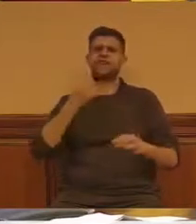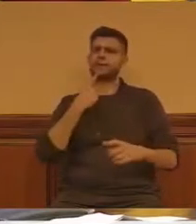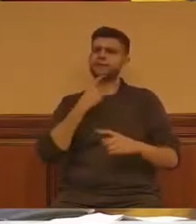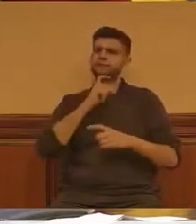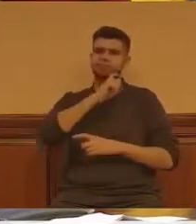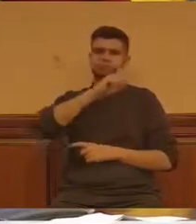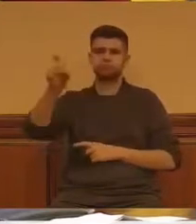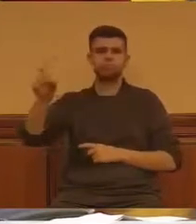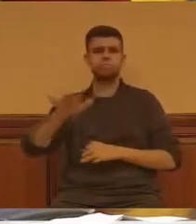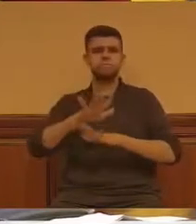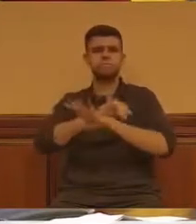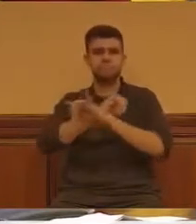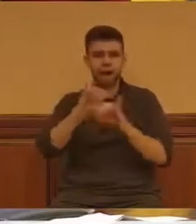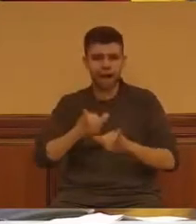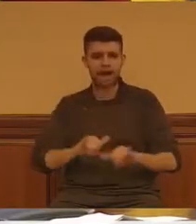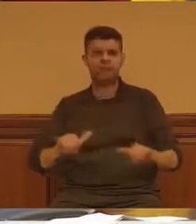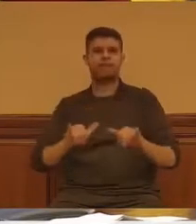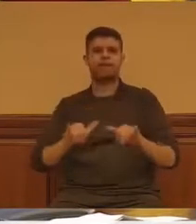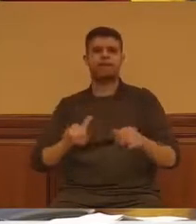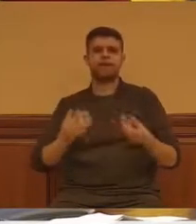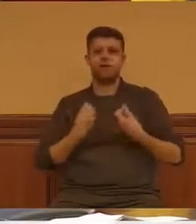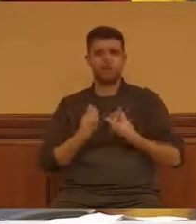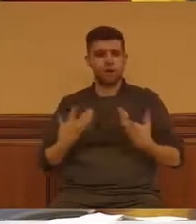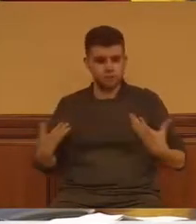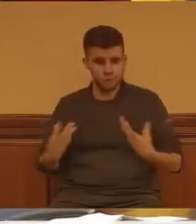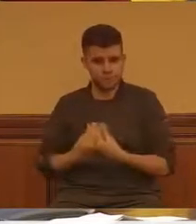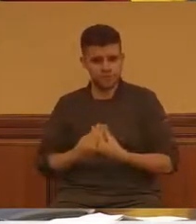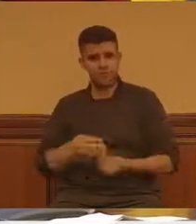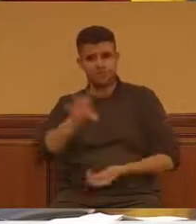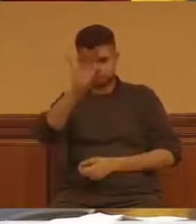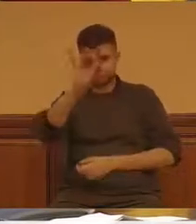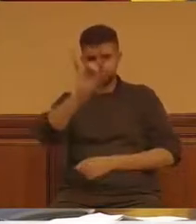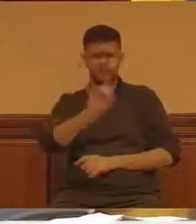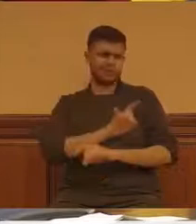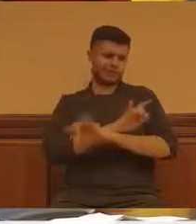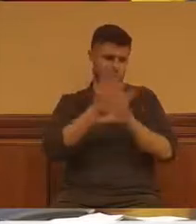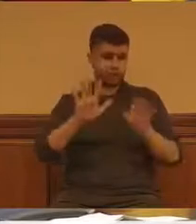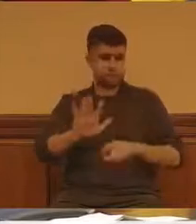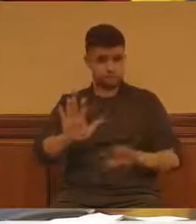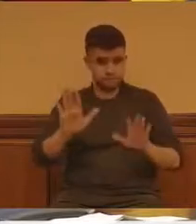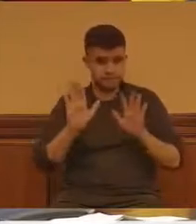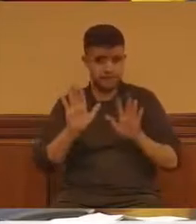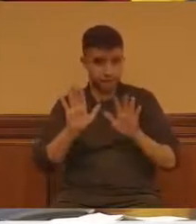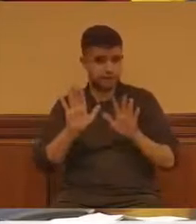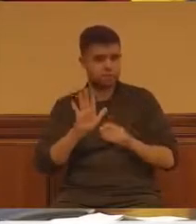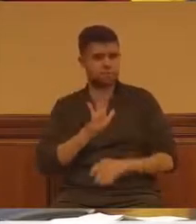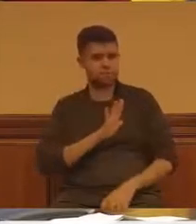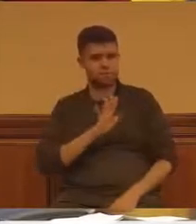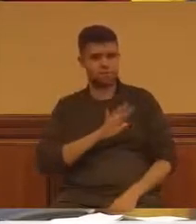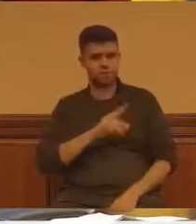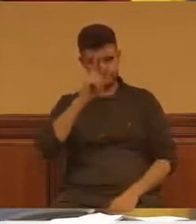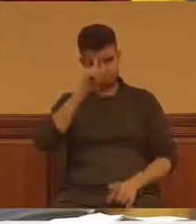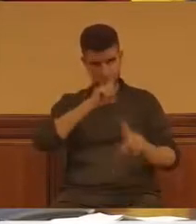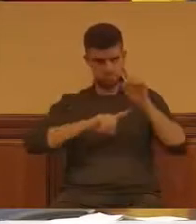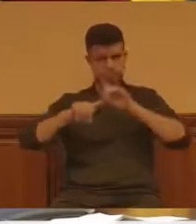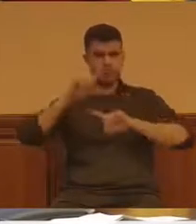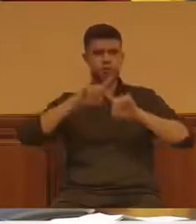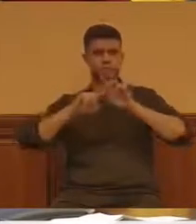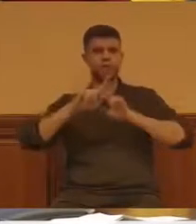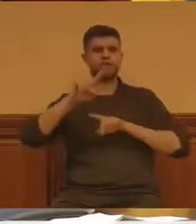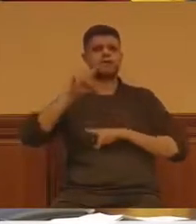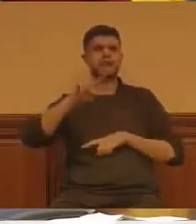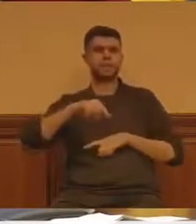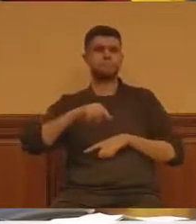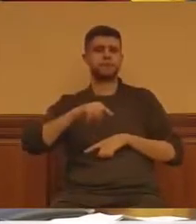vecinos y por la convivencia. Pero preocupémonos también de poner a la juventud en el centro de nuestras preocupaciones y de